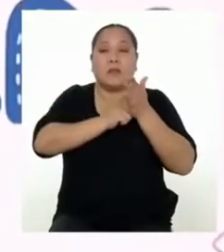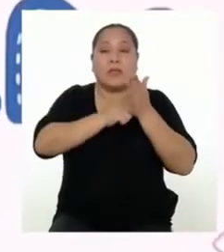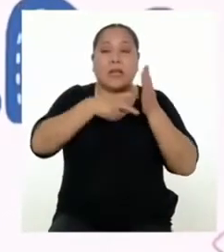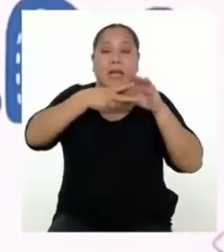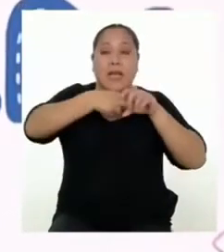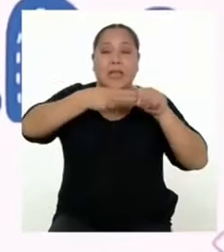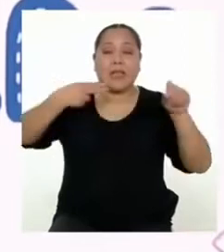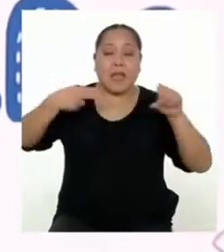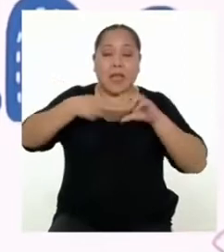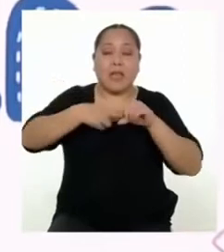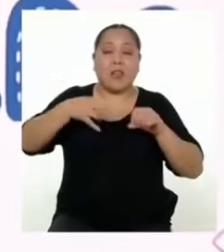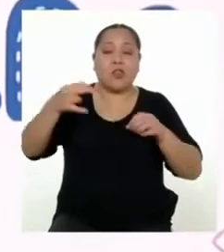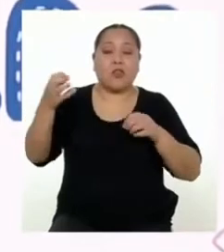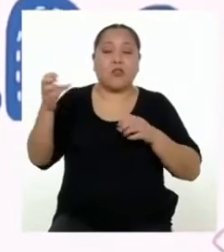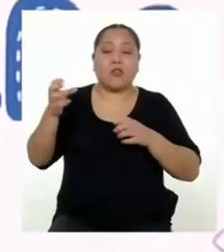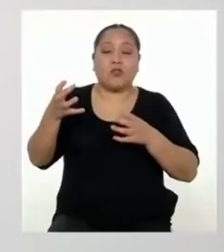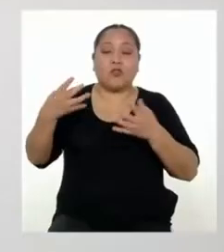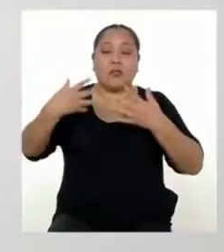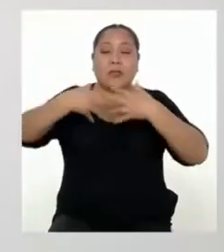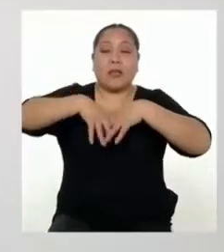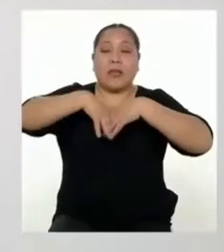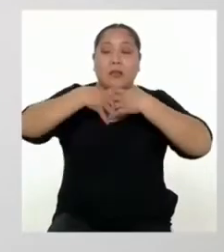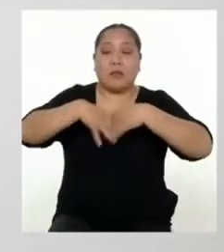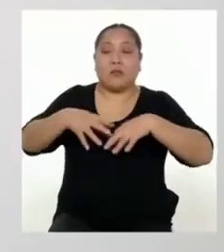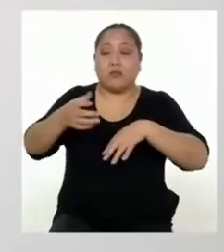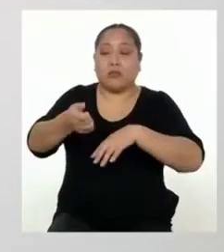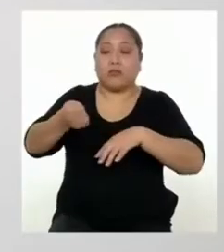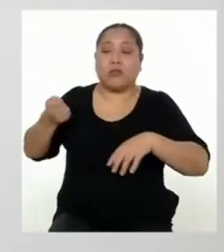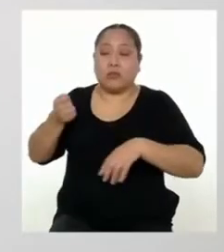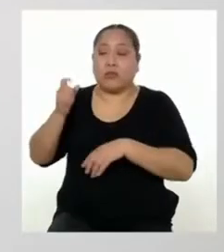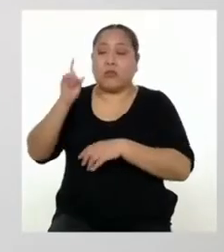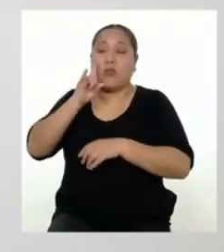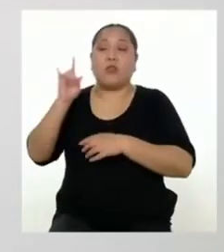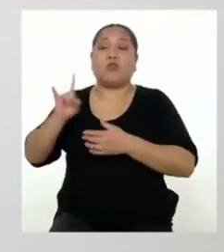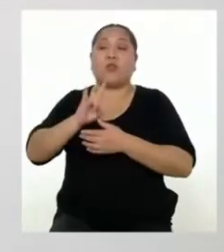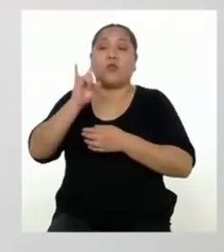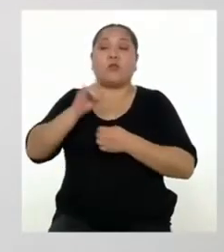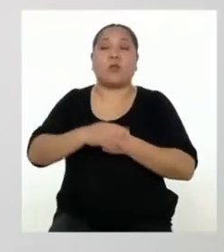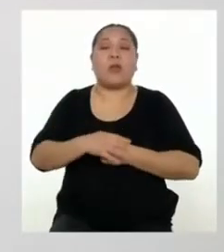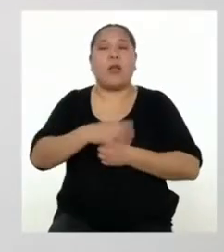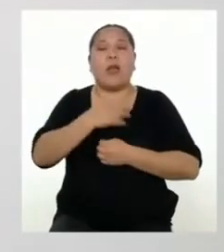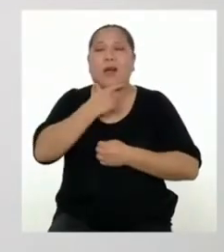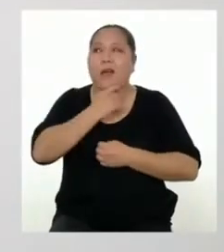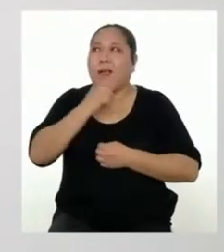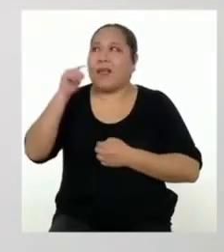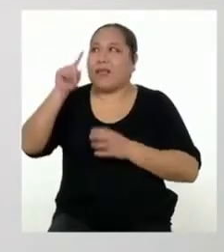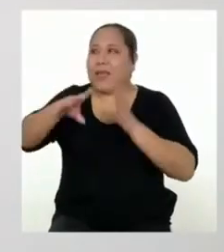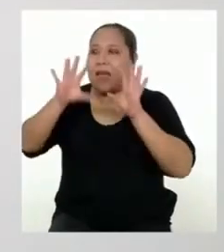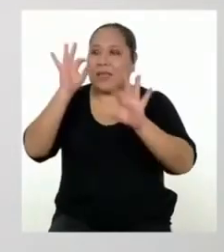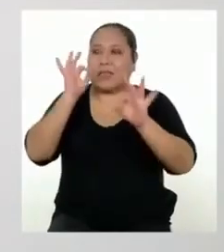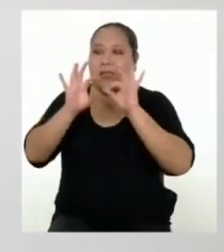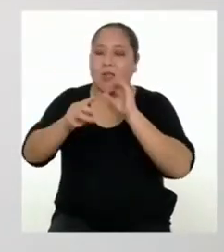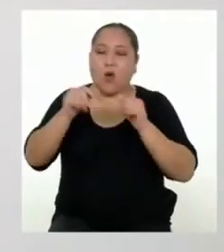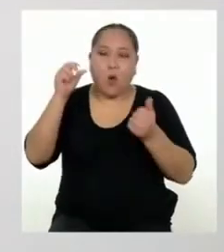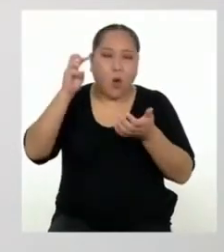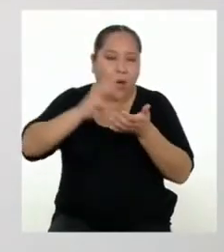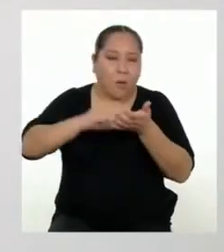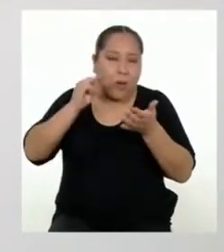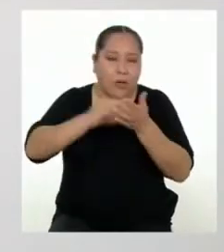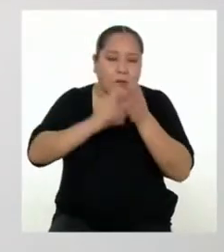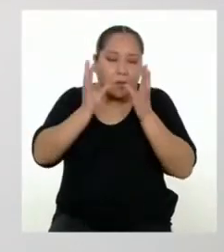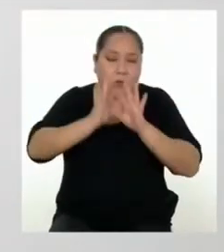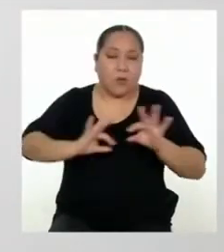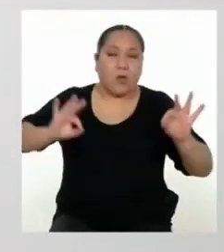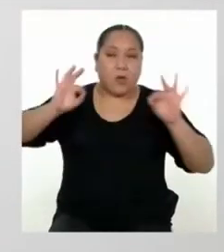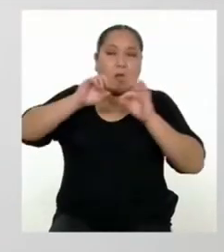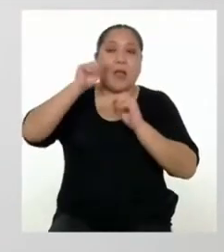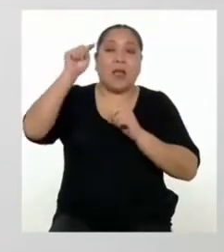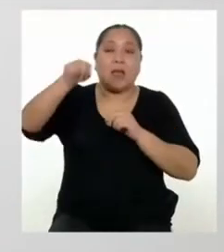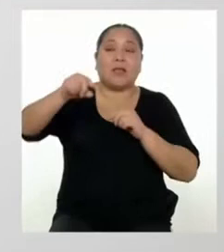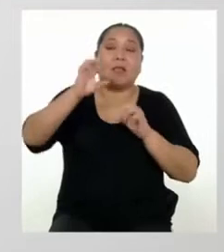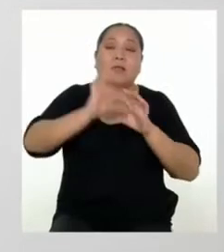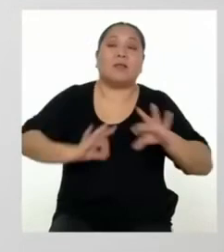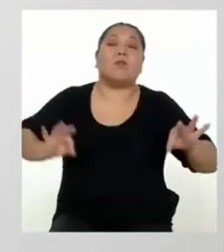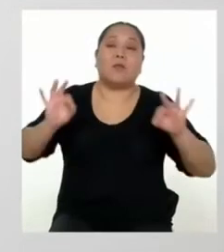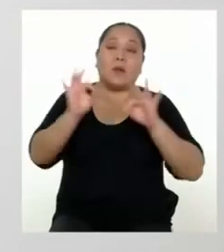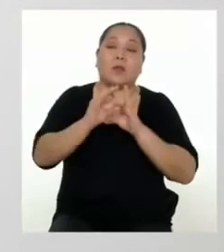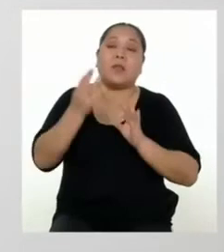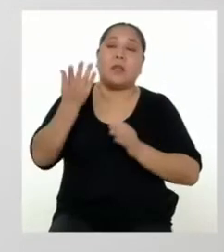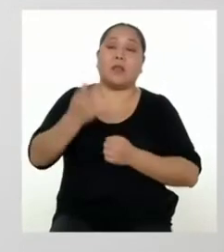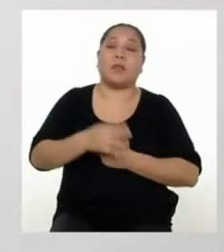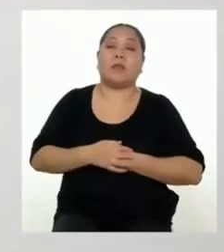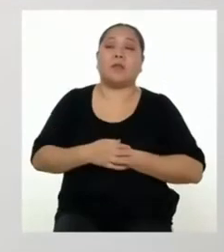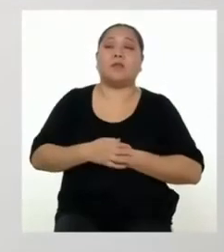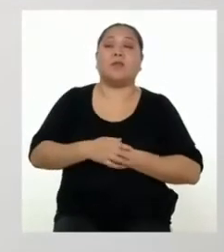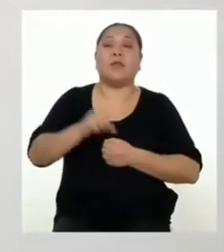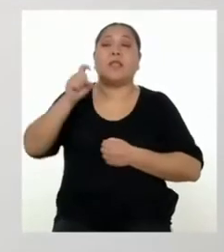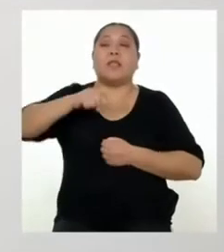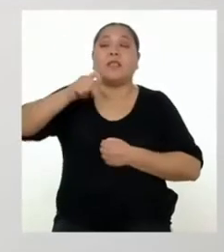artefactos y equipos cuando no los estemos usando. Ah, ya has identificado las situaciones a priorizar. Ese es otro punto importante.